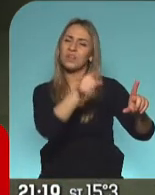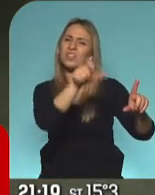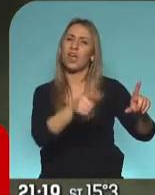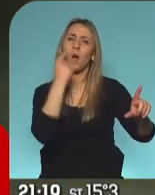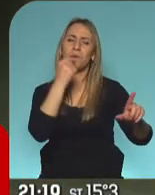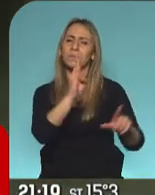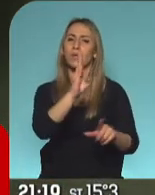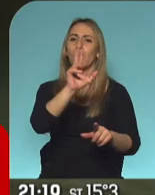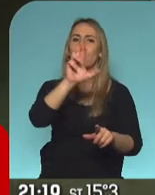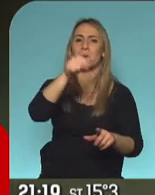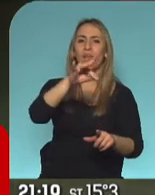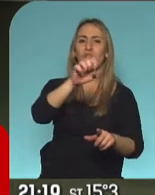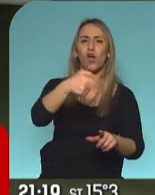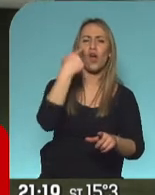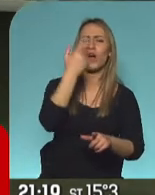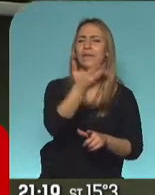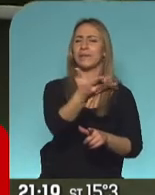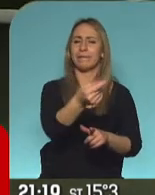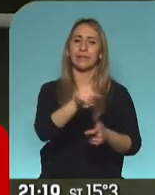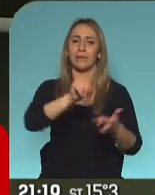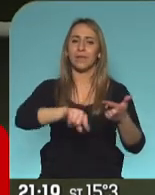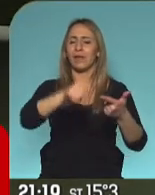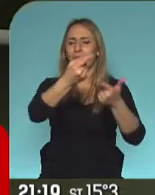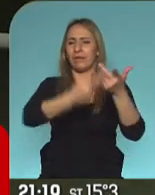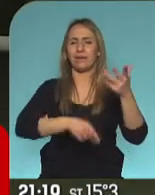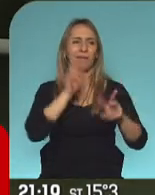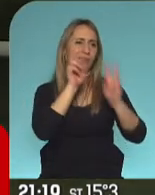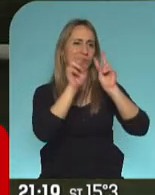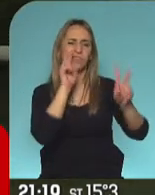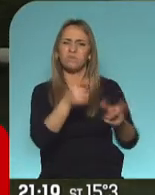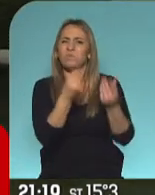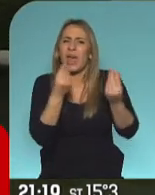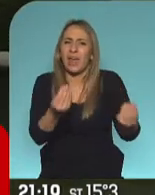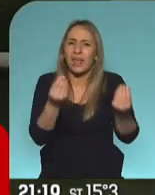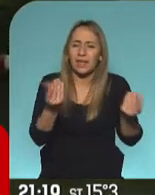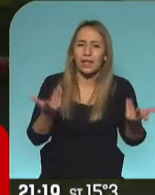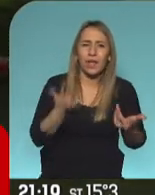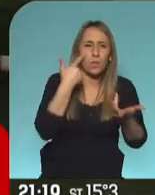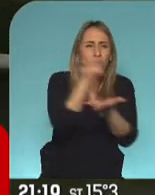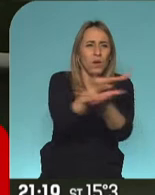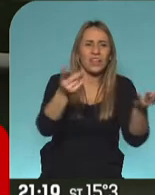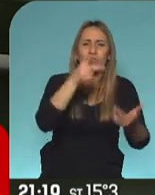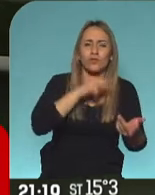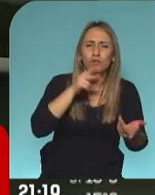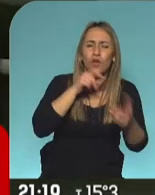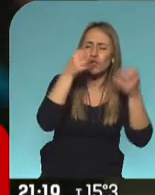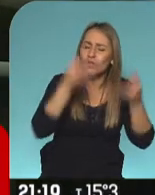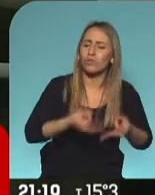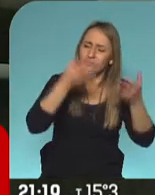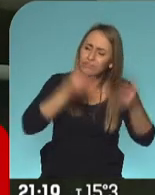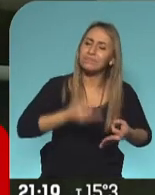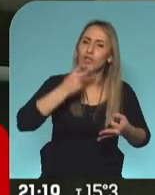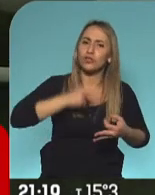Brandón, y lo veían a Don Barri, pero, ¿qué sentido tiene seguirlo? Es tonto, créanme que es tonto,